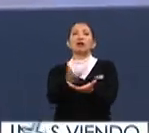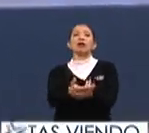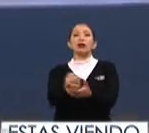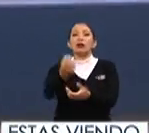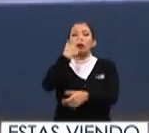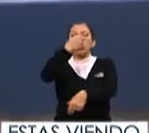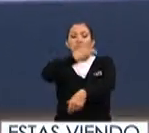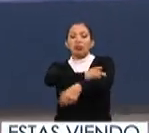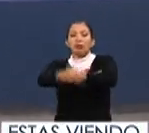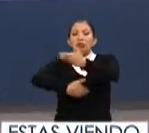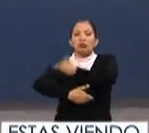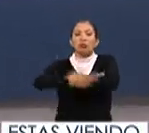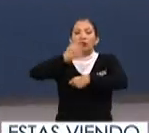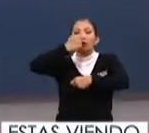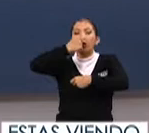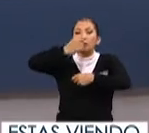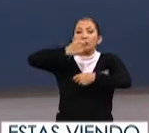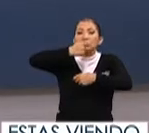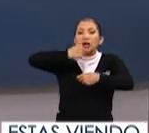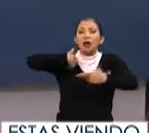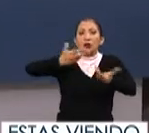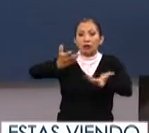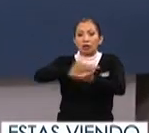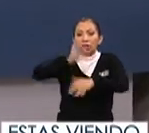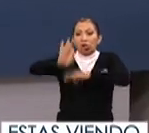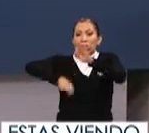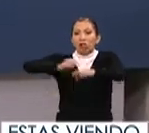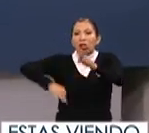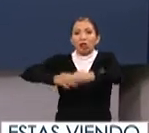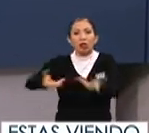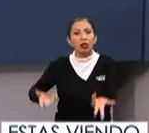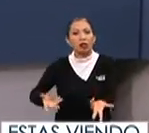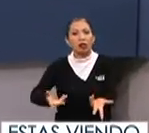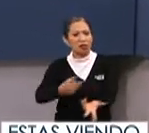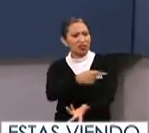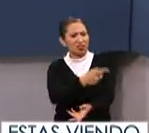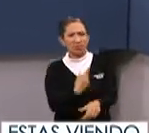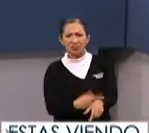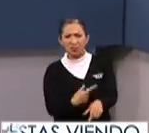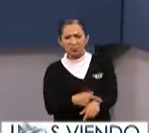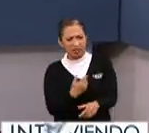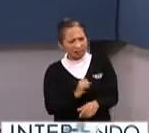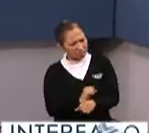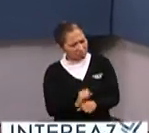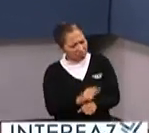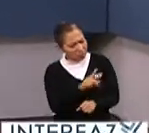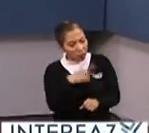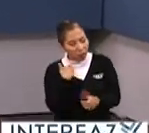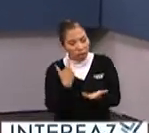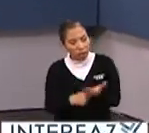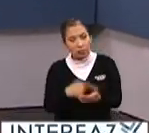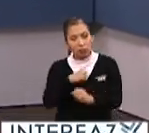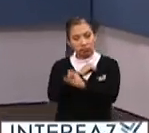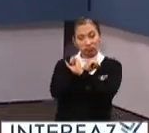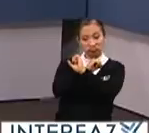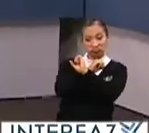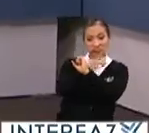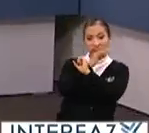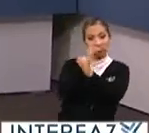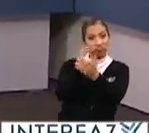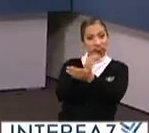necesita todos los recursos que se ocupan dentro del hospital entonces eso aumenta los costos de la atención sanitaria